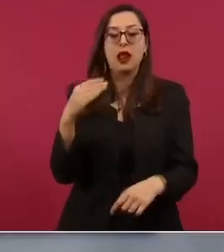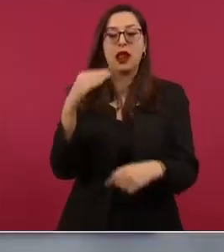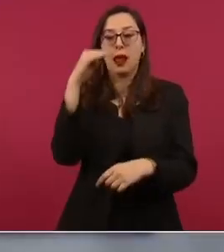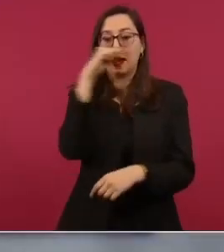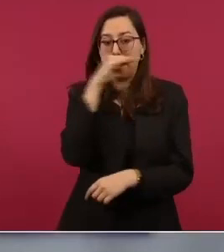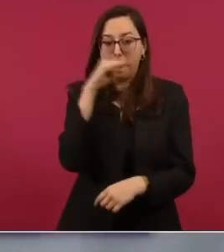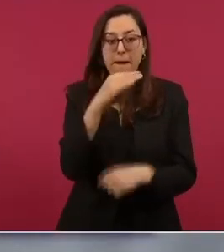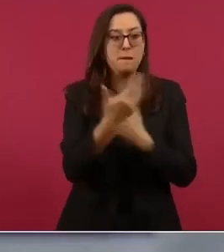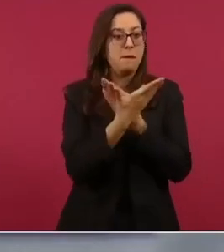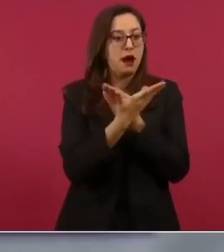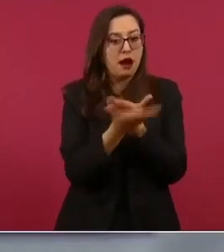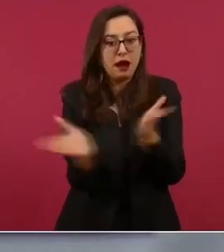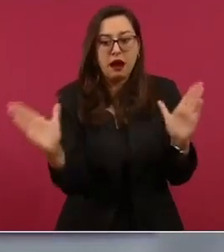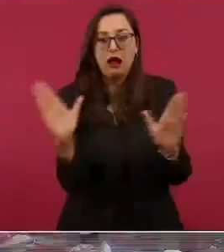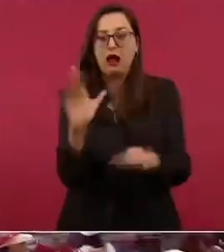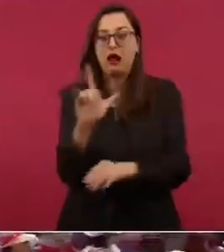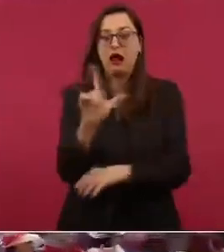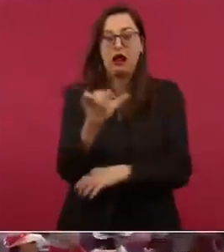y humanista